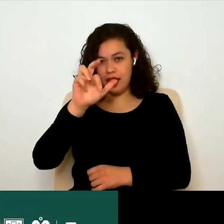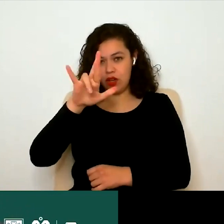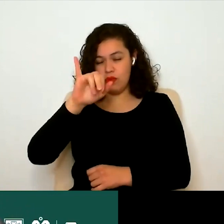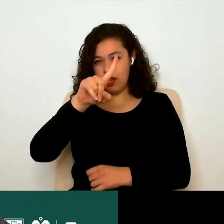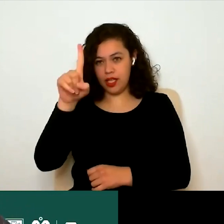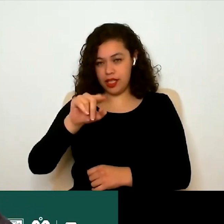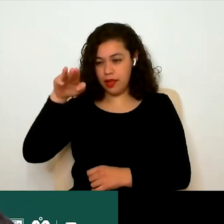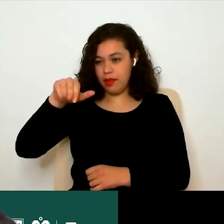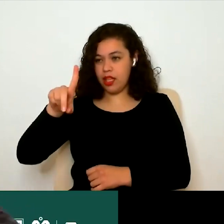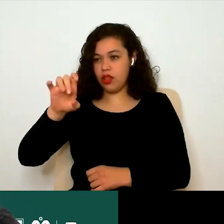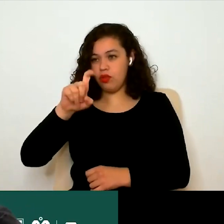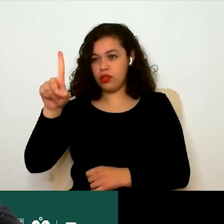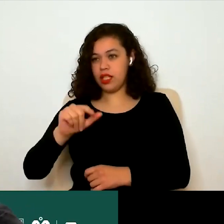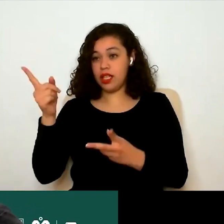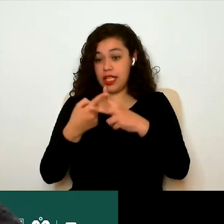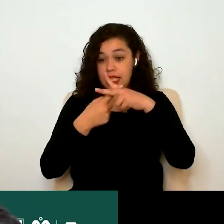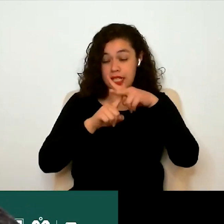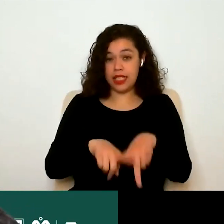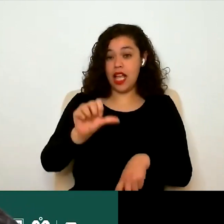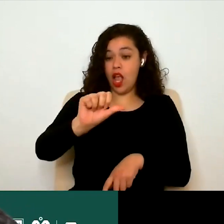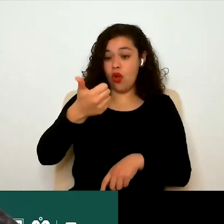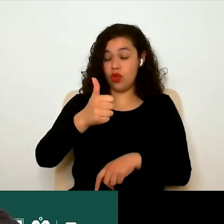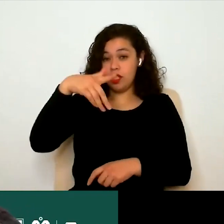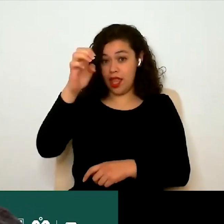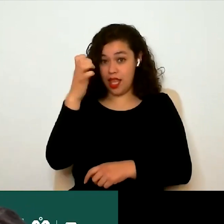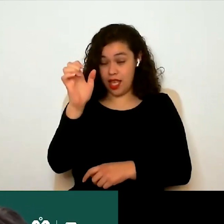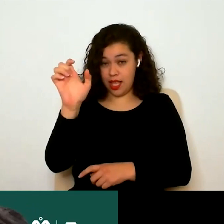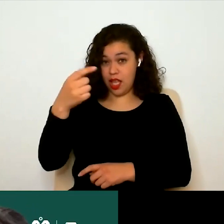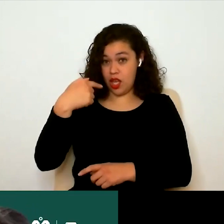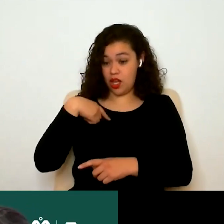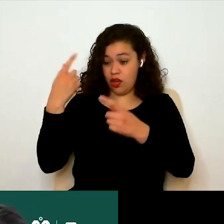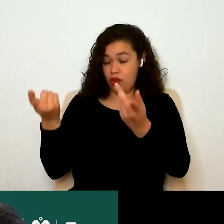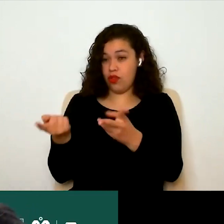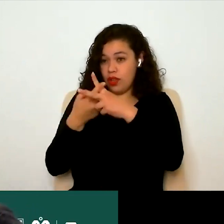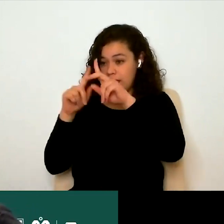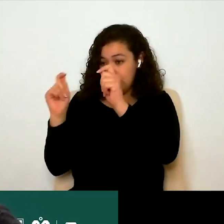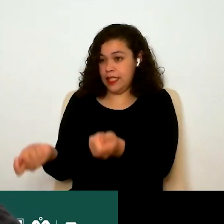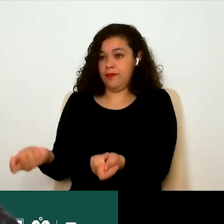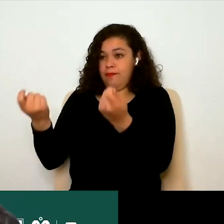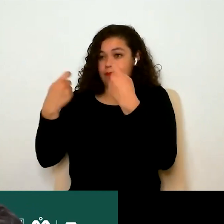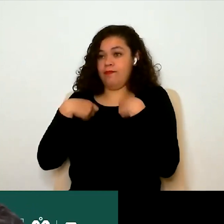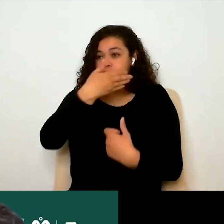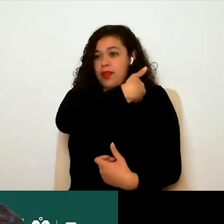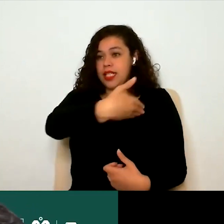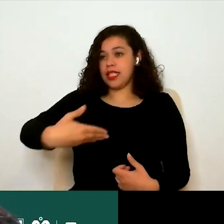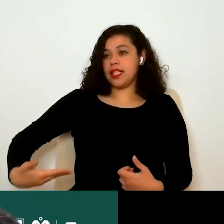partir del 11 de ese encurso tuve la honrosa designación por parte del presidente Fernando